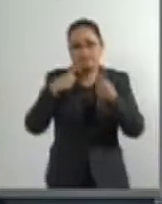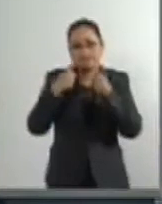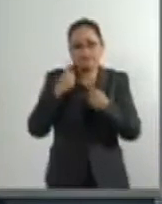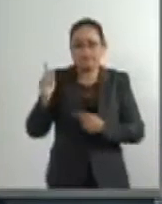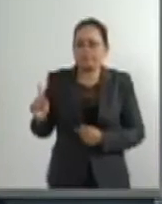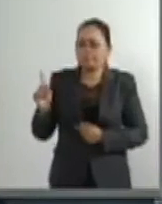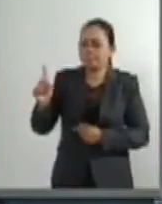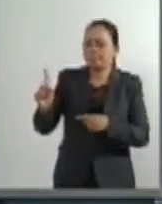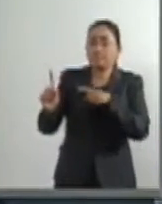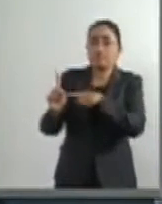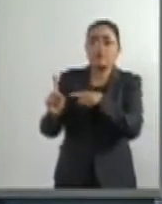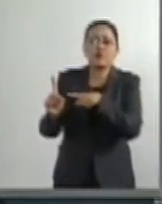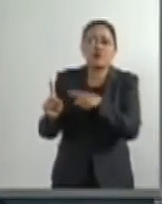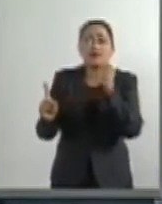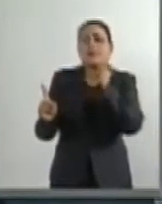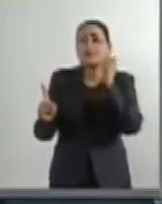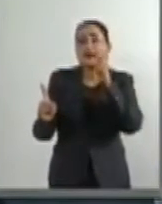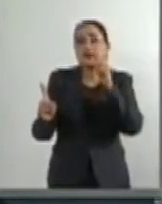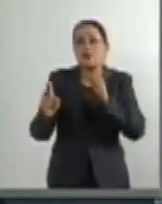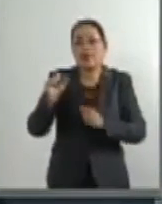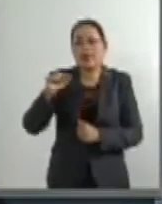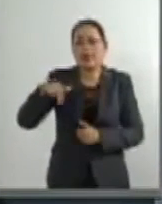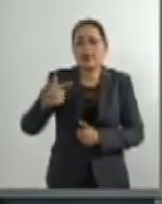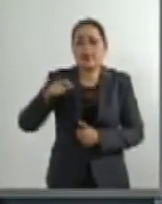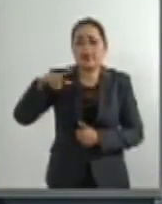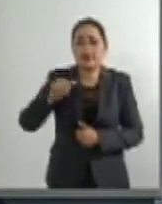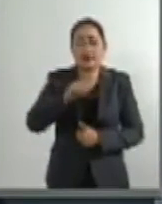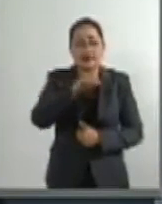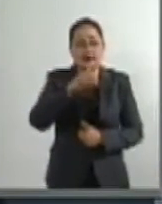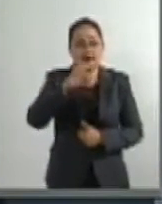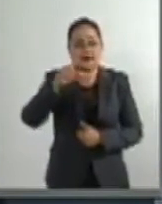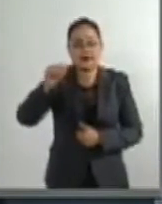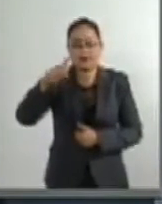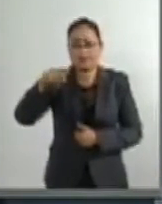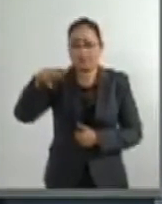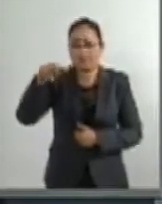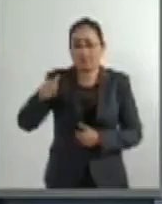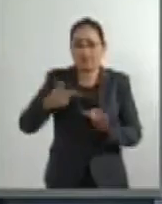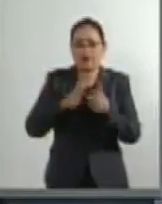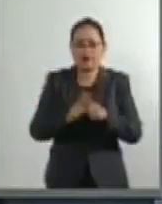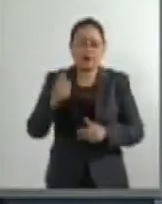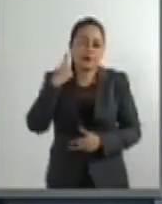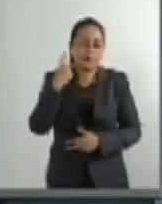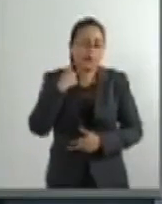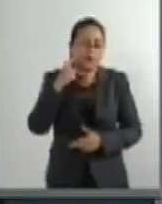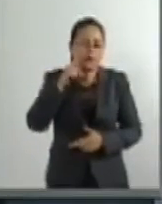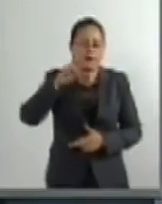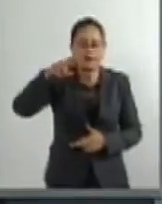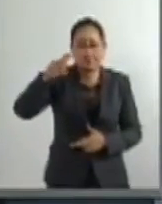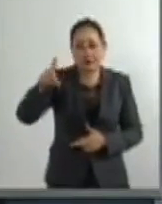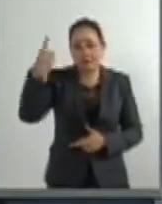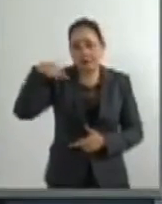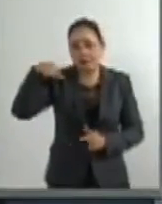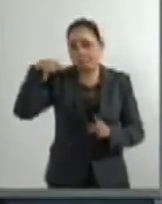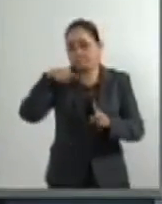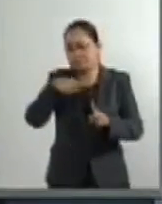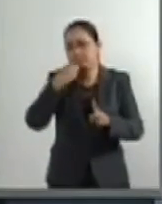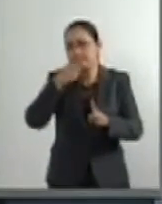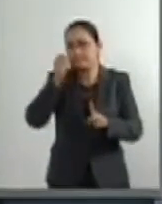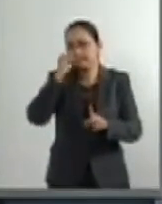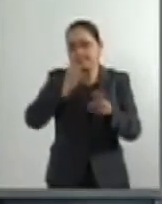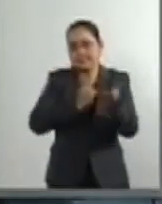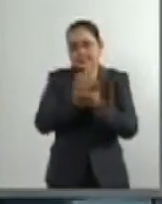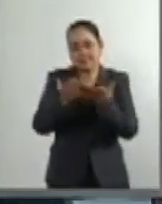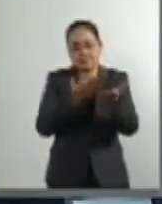Procede el uso de la palabra a la senadora Angélica de la Peña Gómez, del grupo parlamentario del Partido de la Revolución Democrática, para hablar a favor del